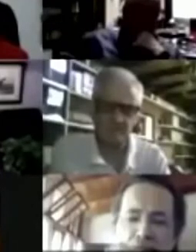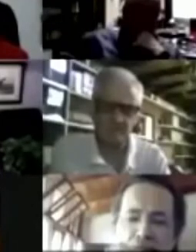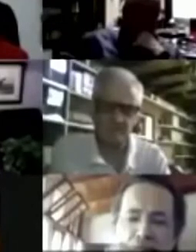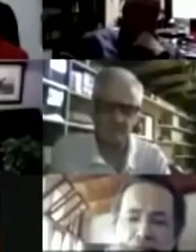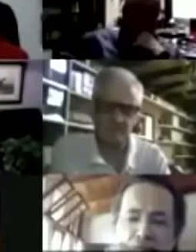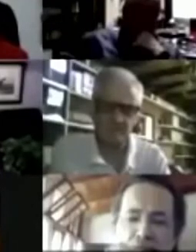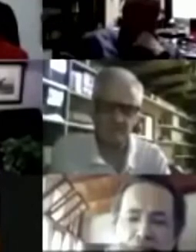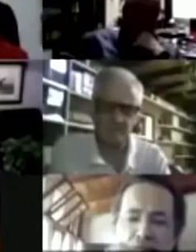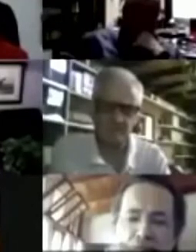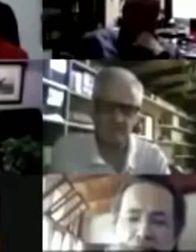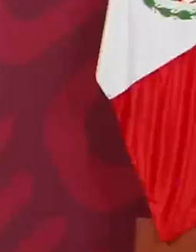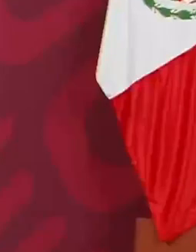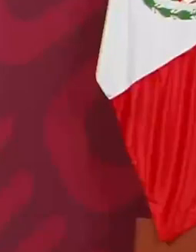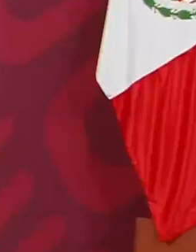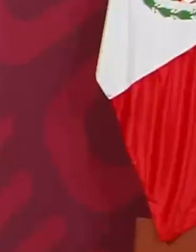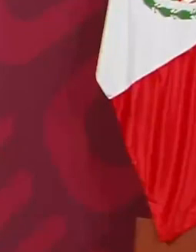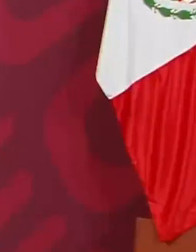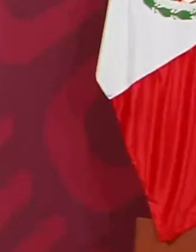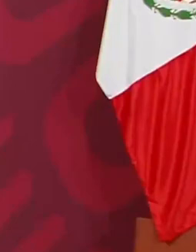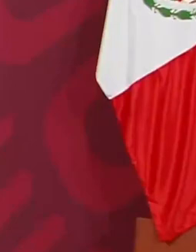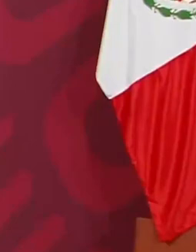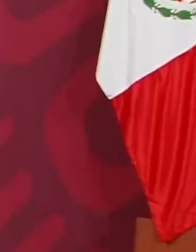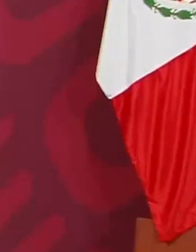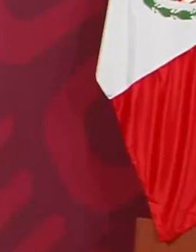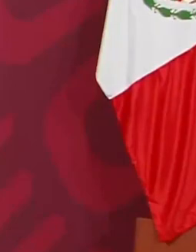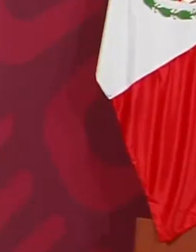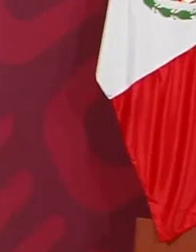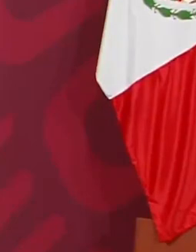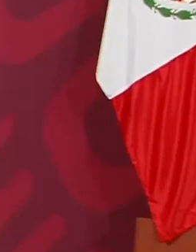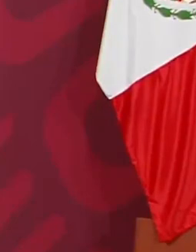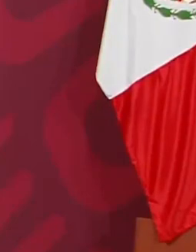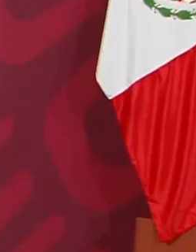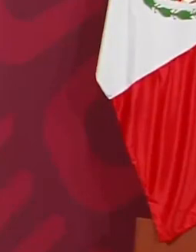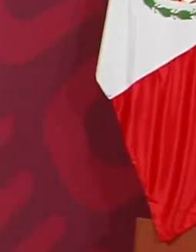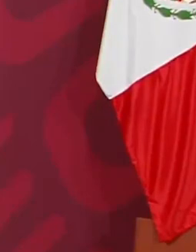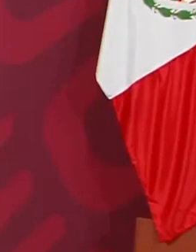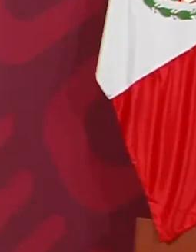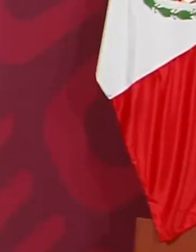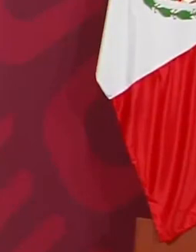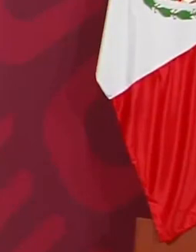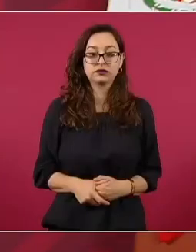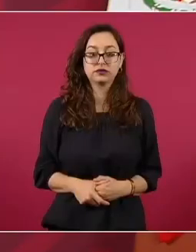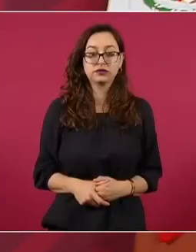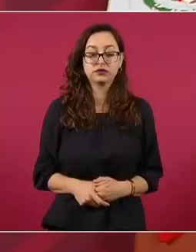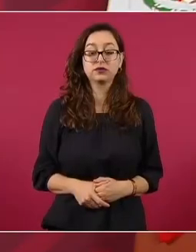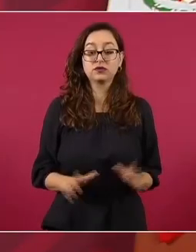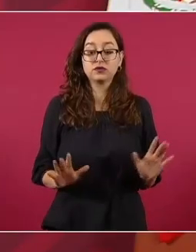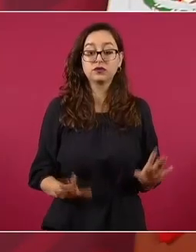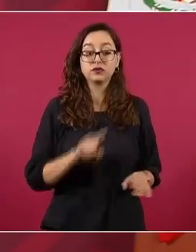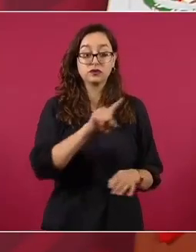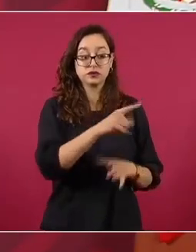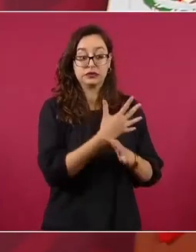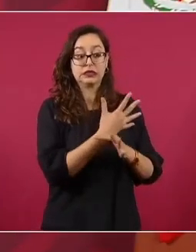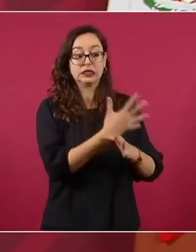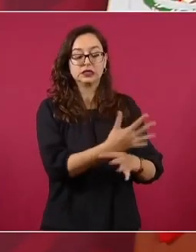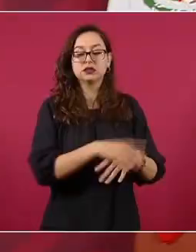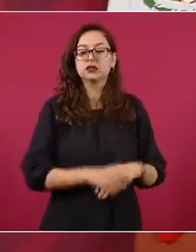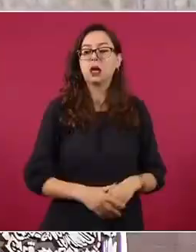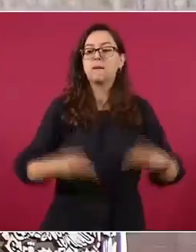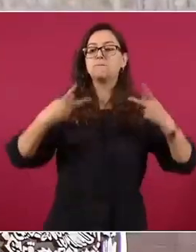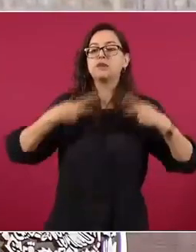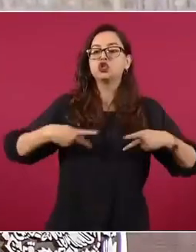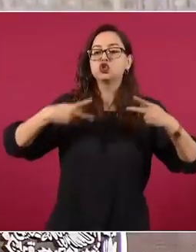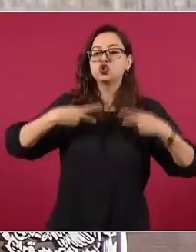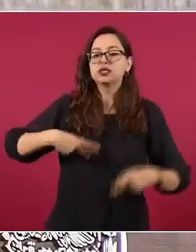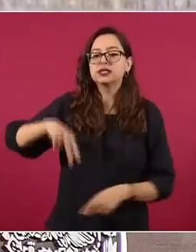los analistas económicos, los diarios internacionales… pensante… El Reforma, la gente pensante